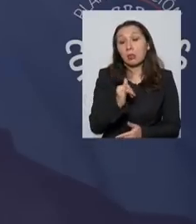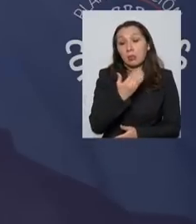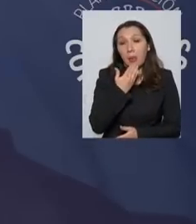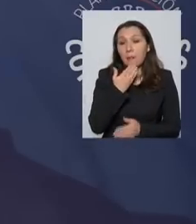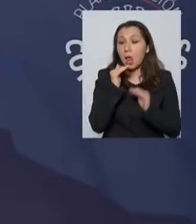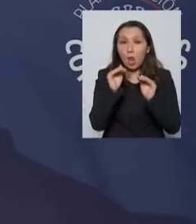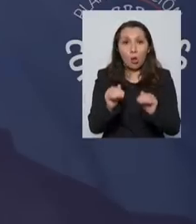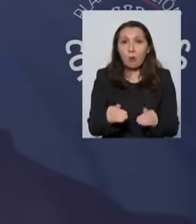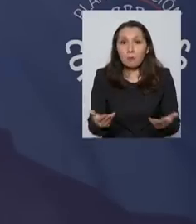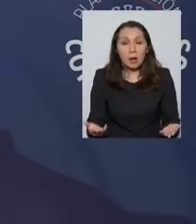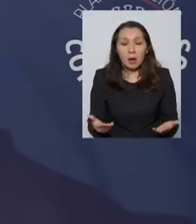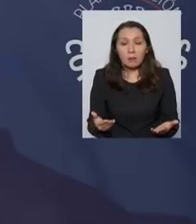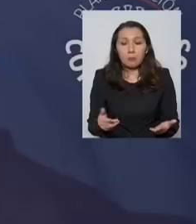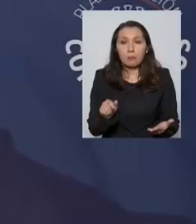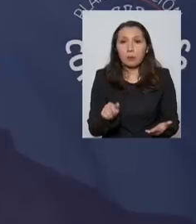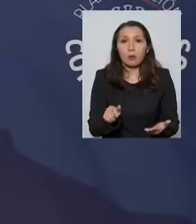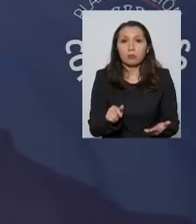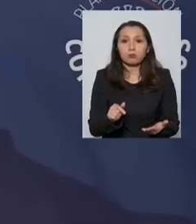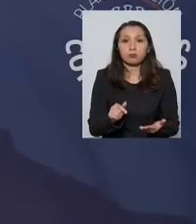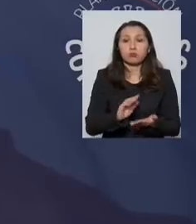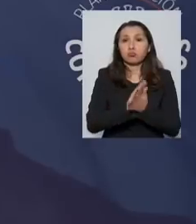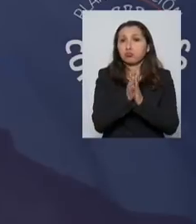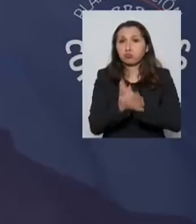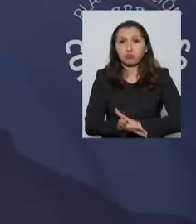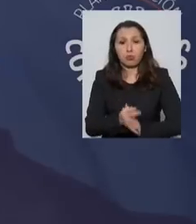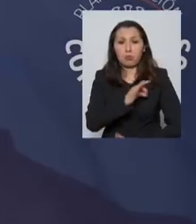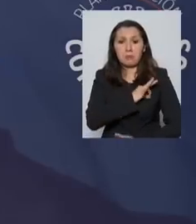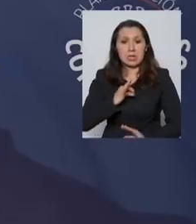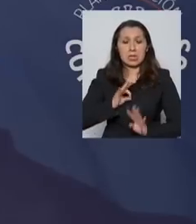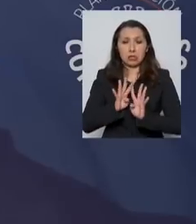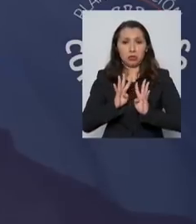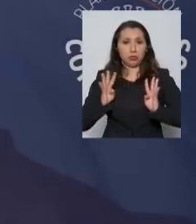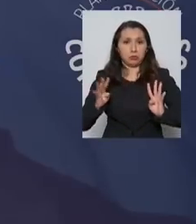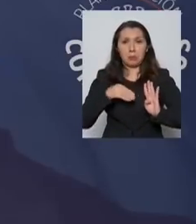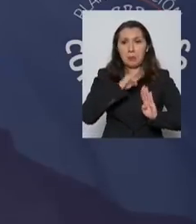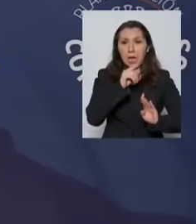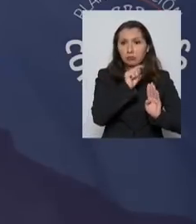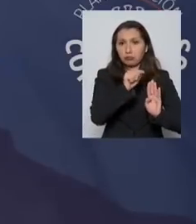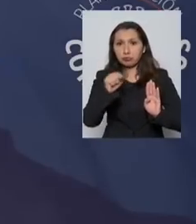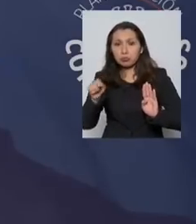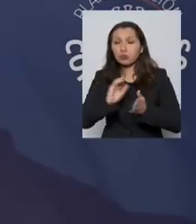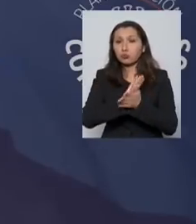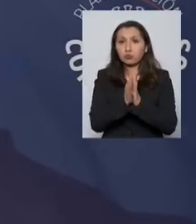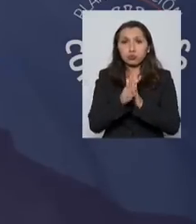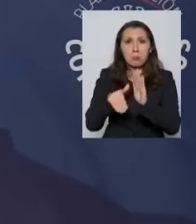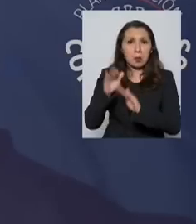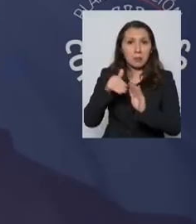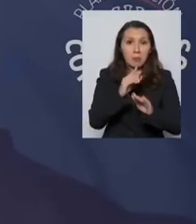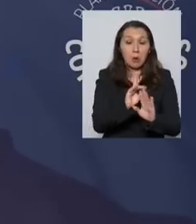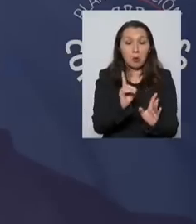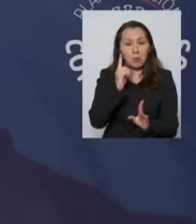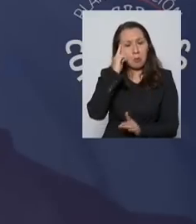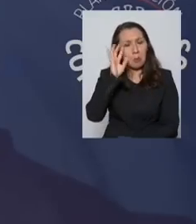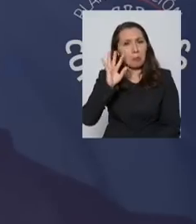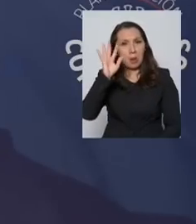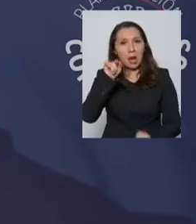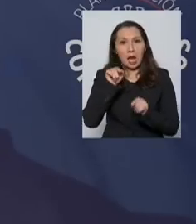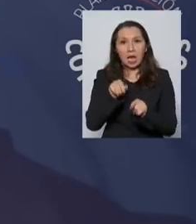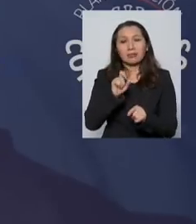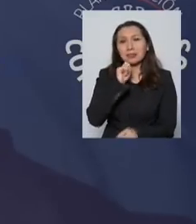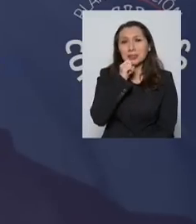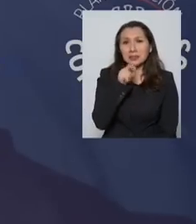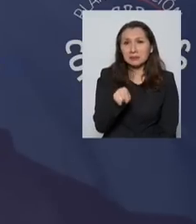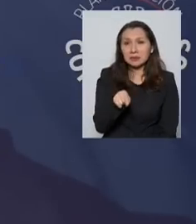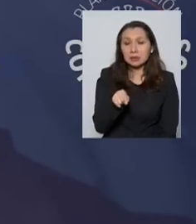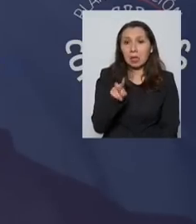ocurre lo mismo con todos los ministros de Estado o la mayoría de los ministros de Estado y no me imagino que eso sea un